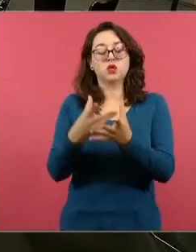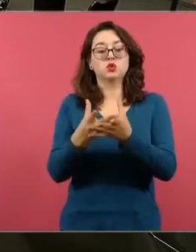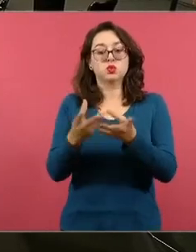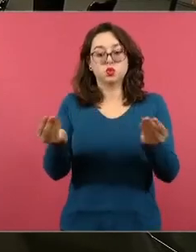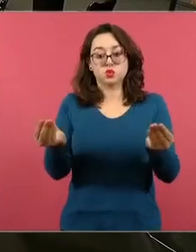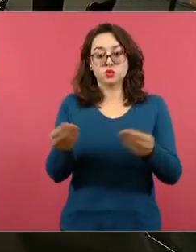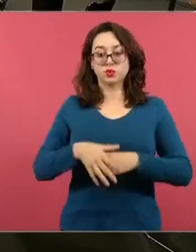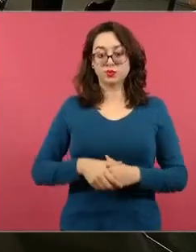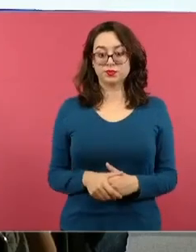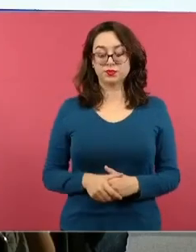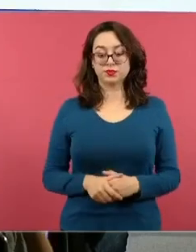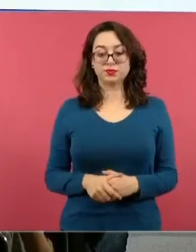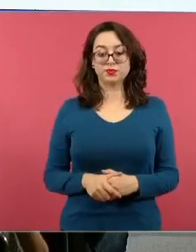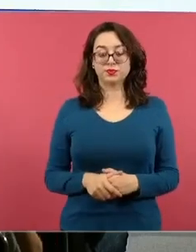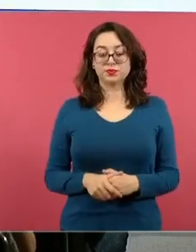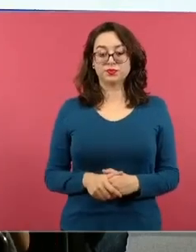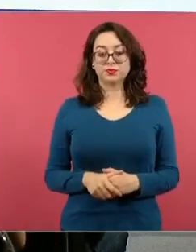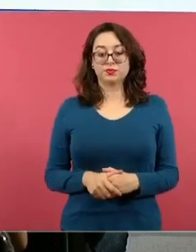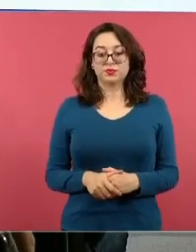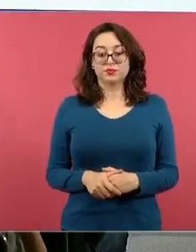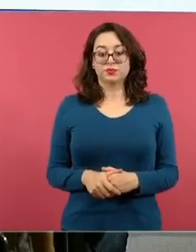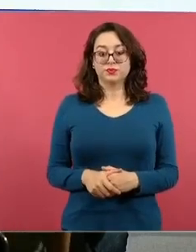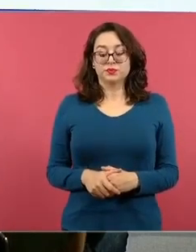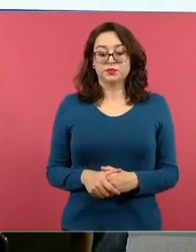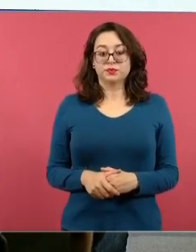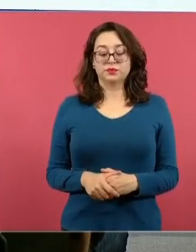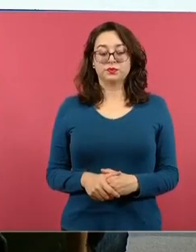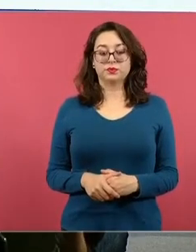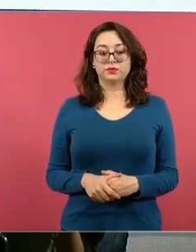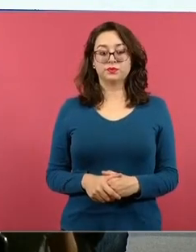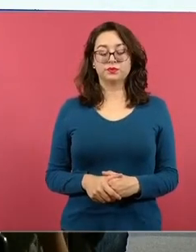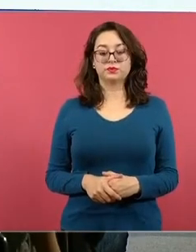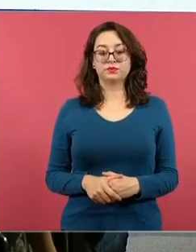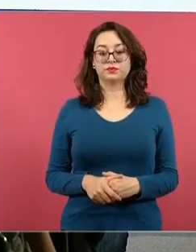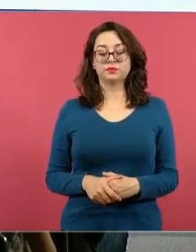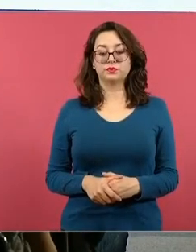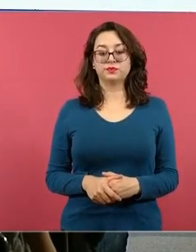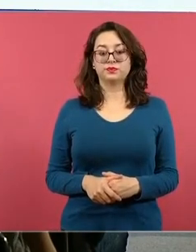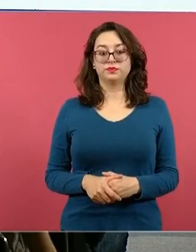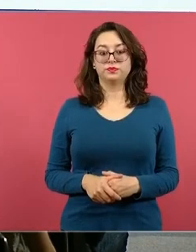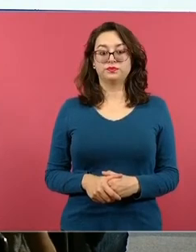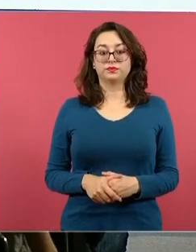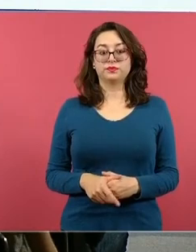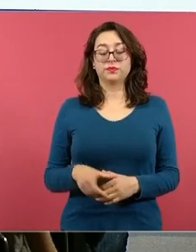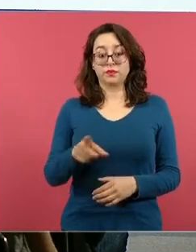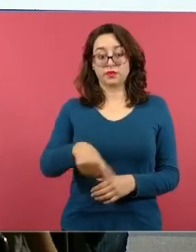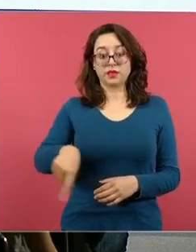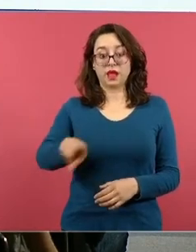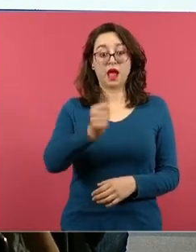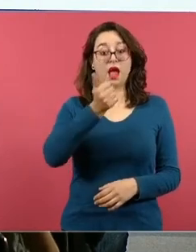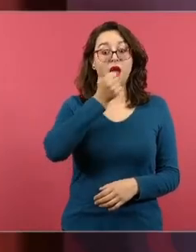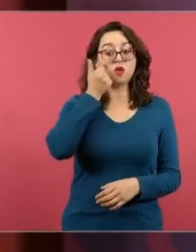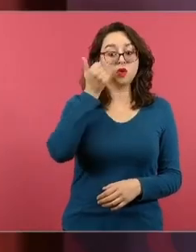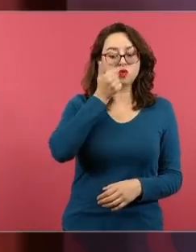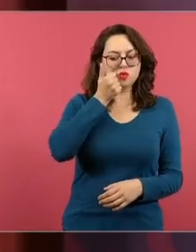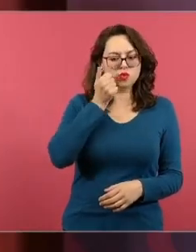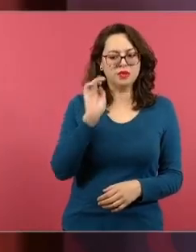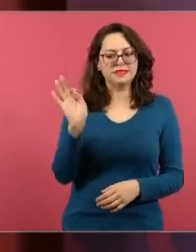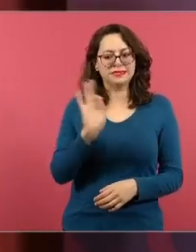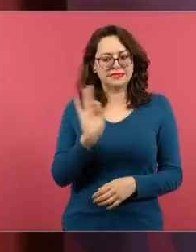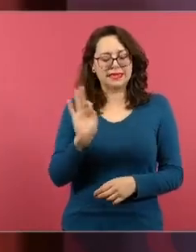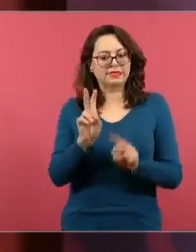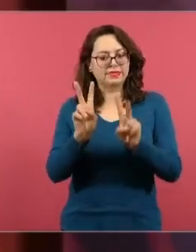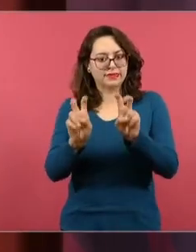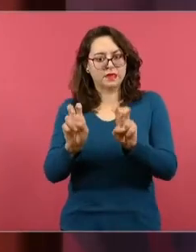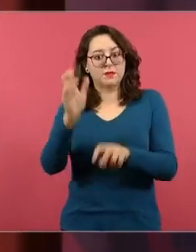Los conocimientos previos son algo muy importante para los alumnos y para los docentes, ya que el